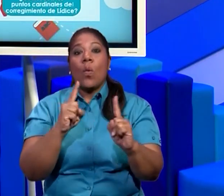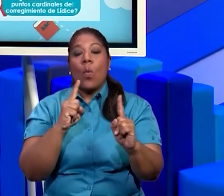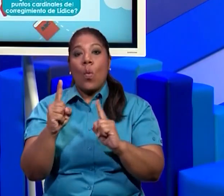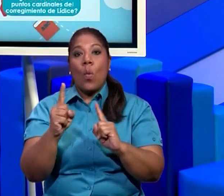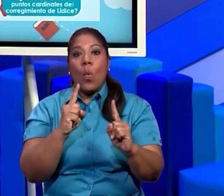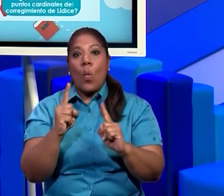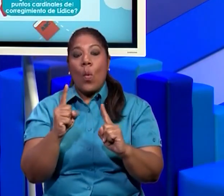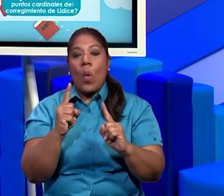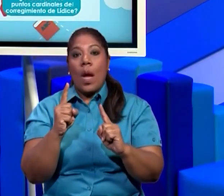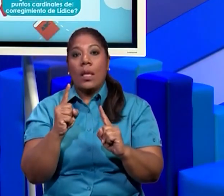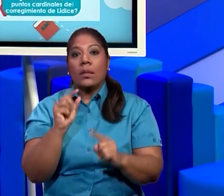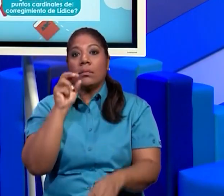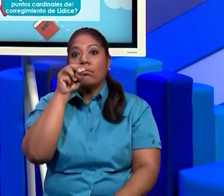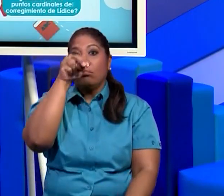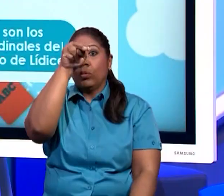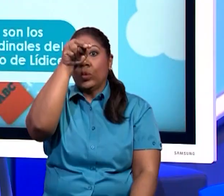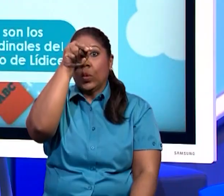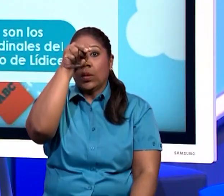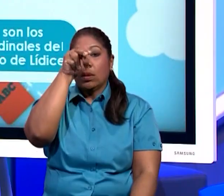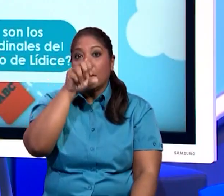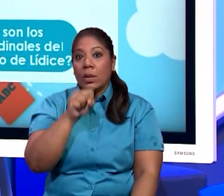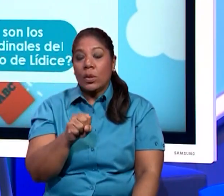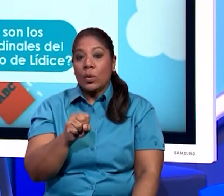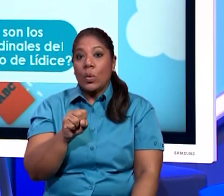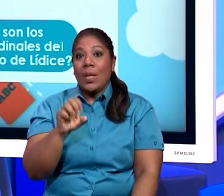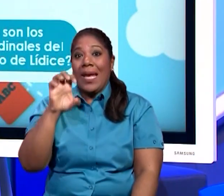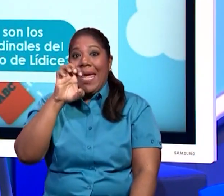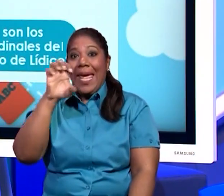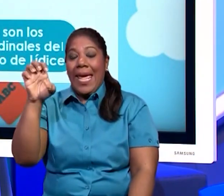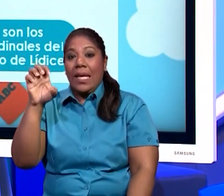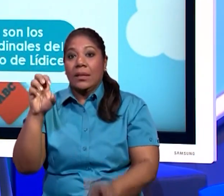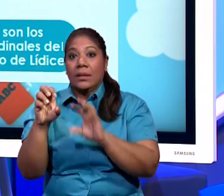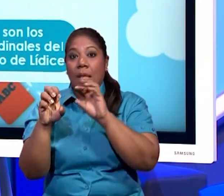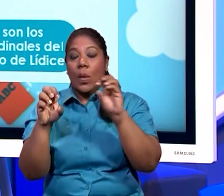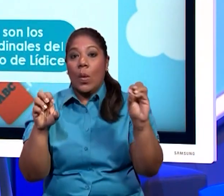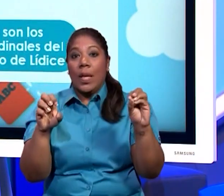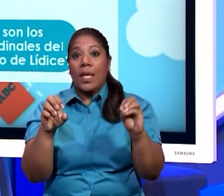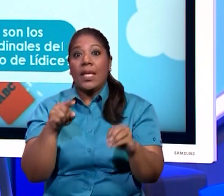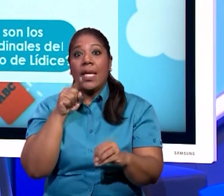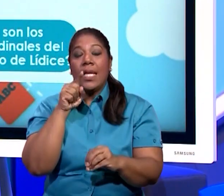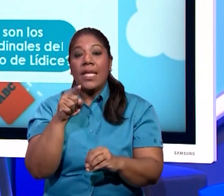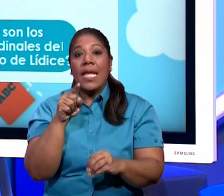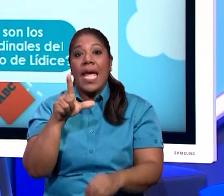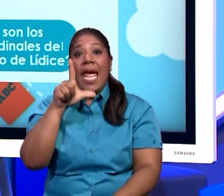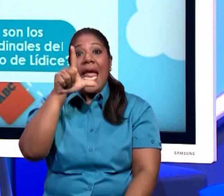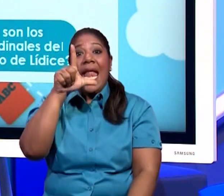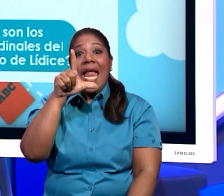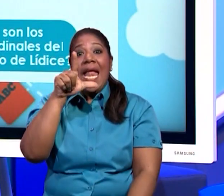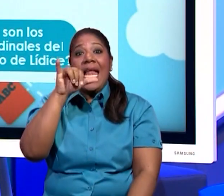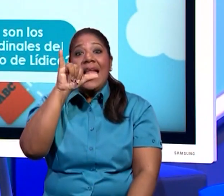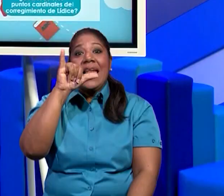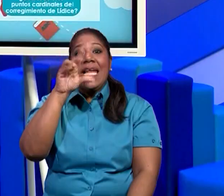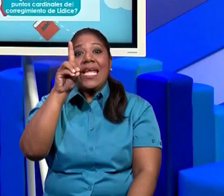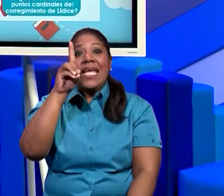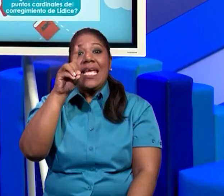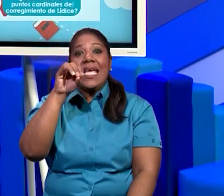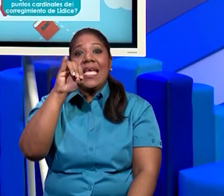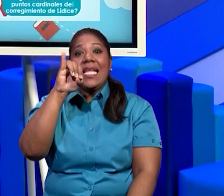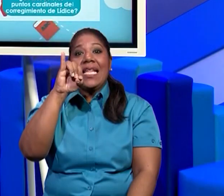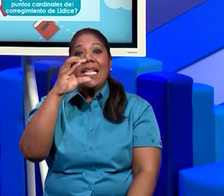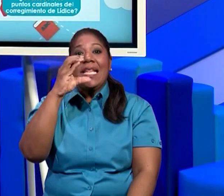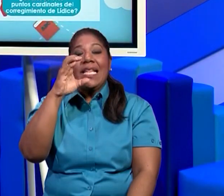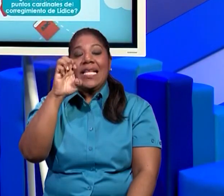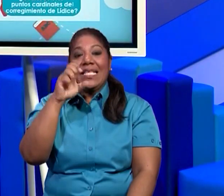los puntos cardinales del corregimiento del ídice? Ay, chicos, yo les voy a dar un